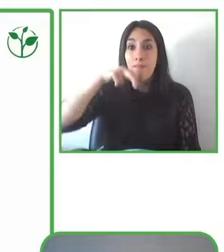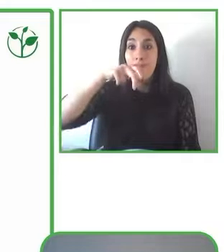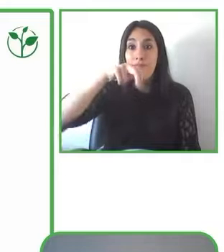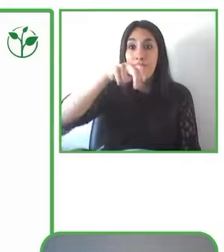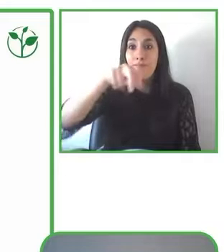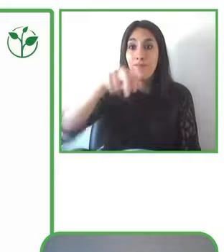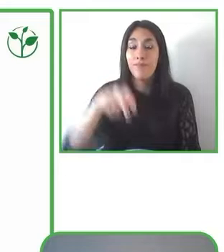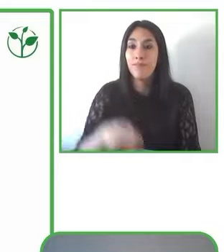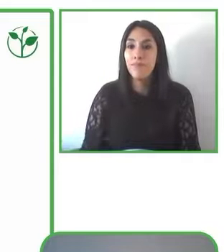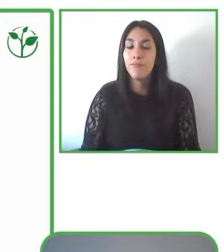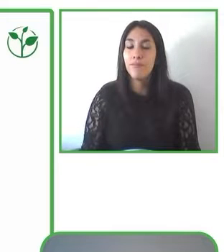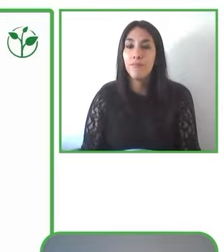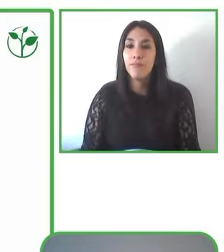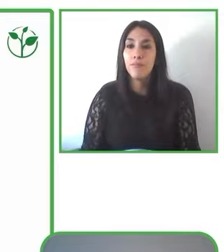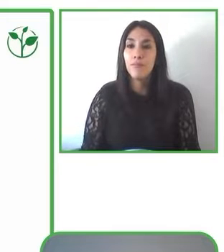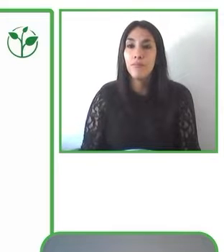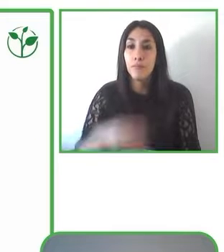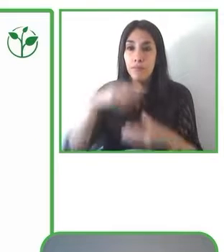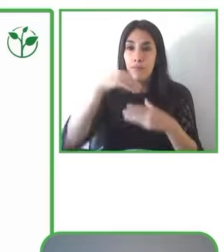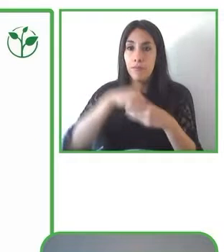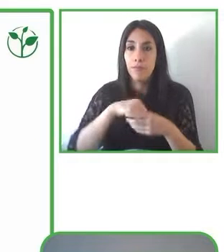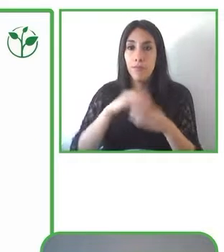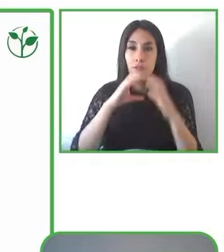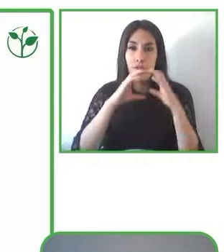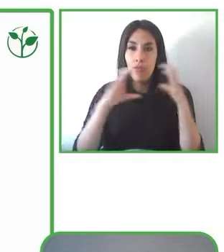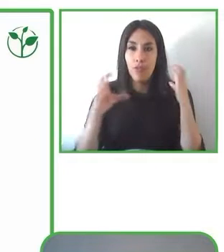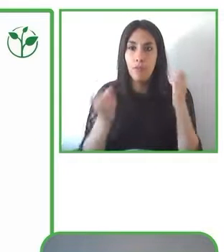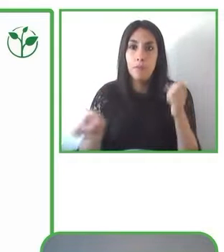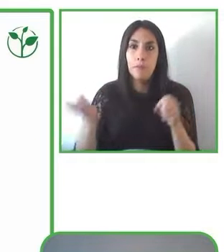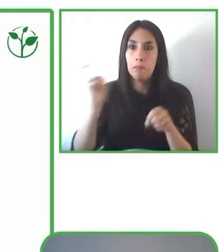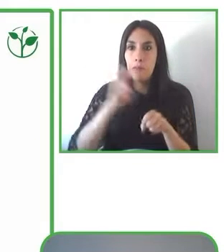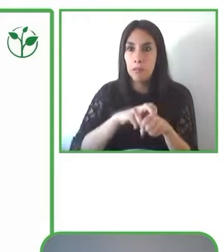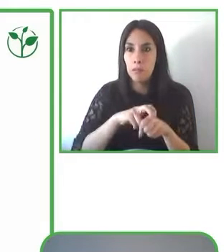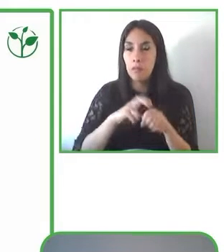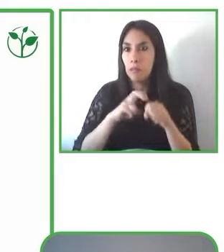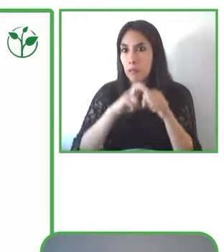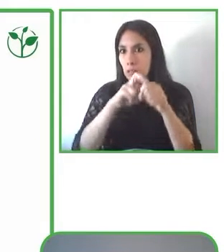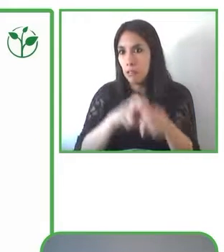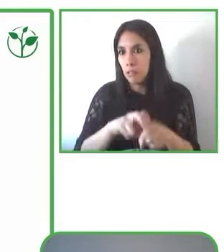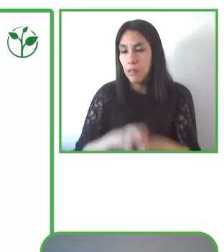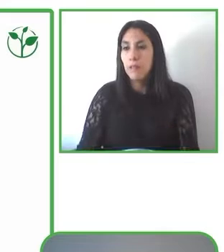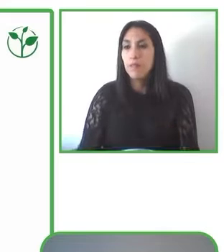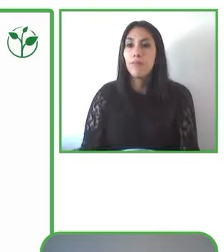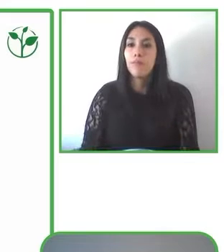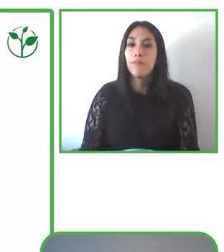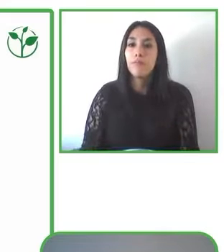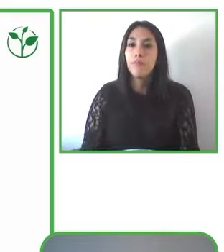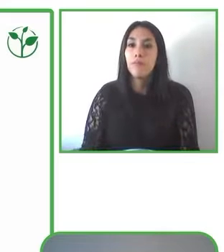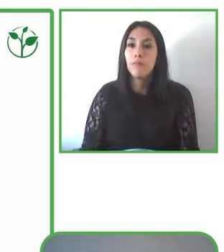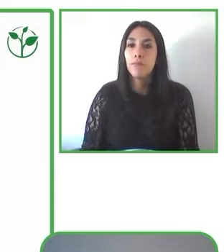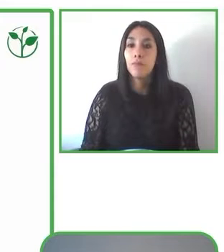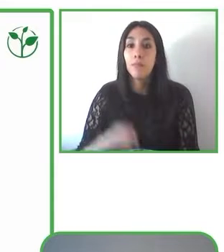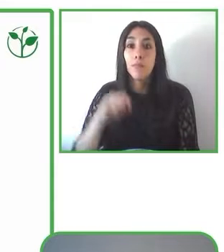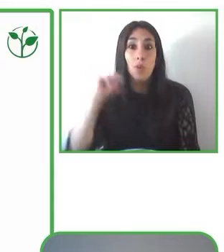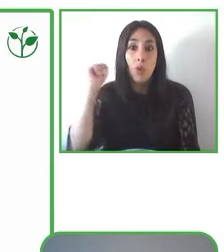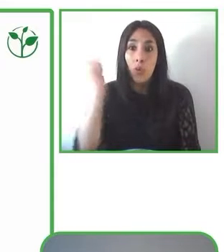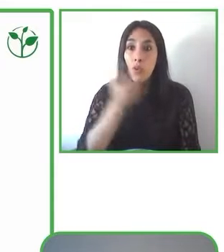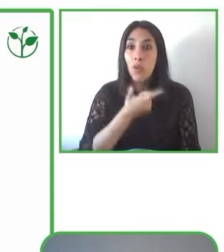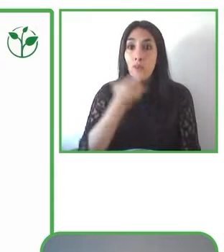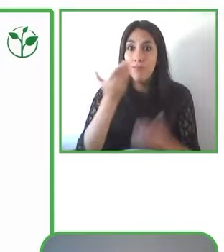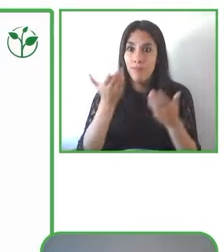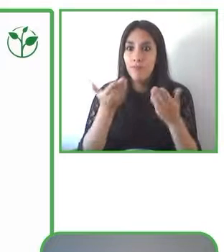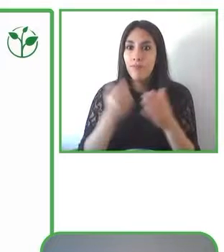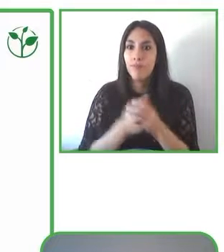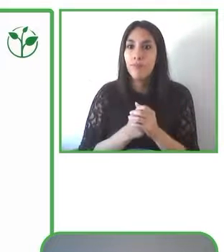del bus, qué es lo que ocurre, adentro, bueno, todos estos modos de transporte, la micromovilidad, dónde estaciono,